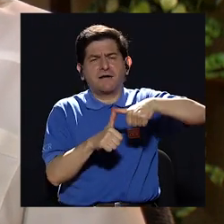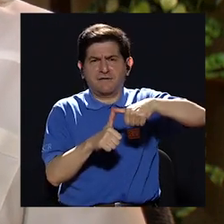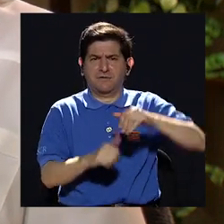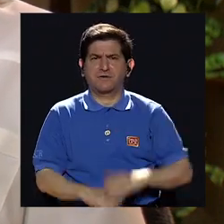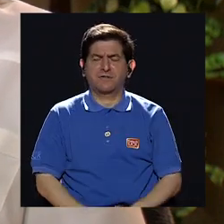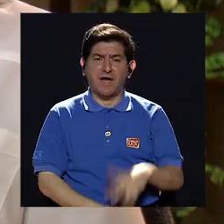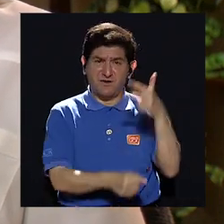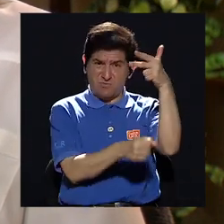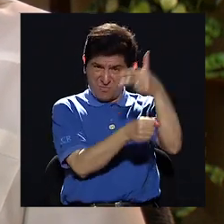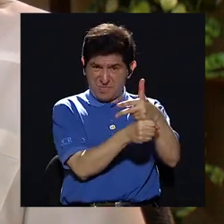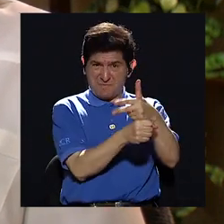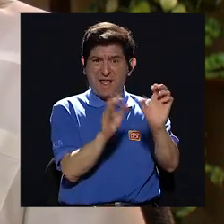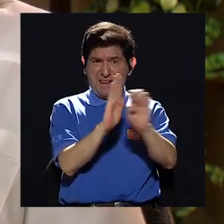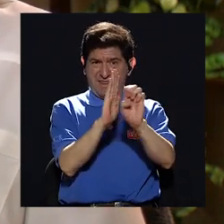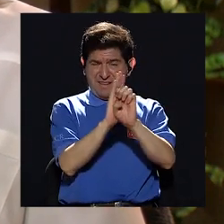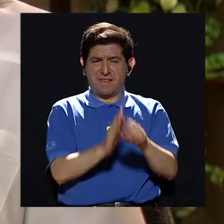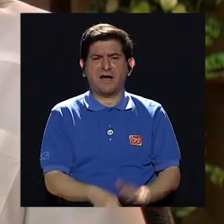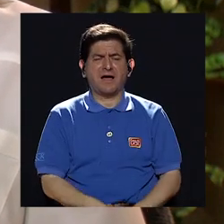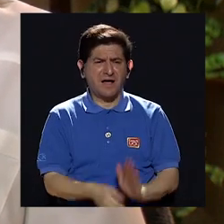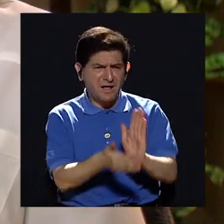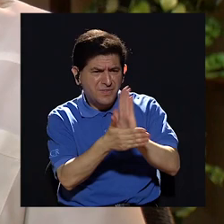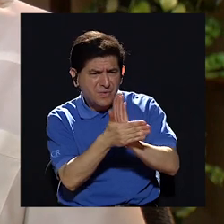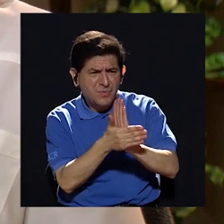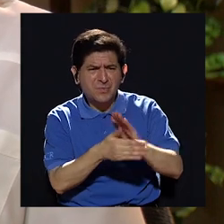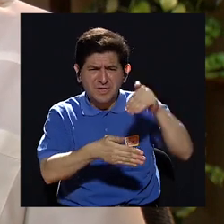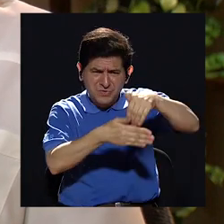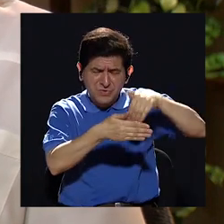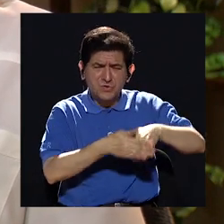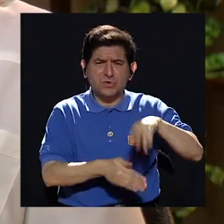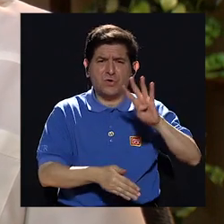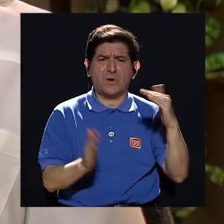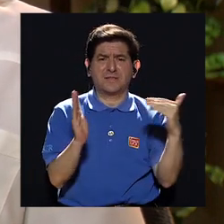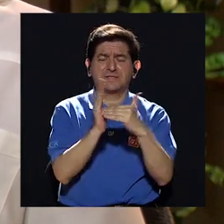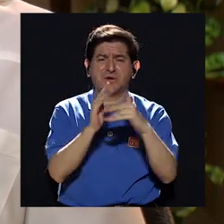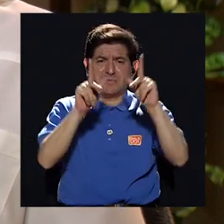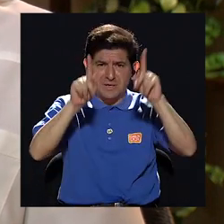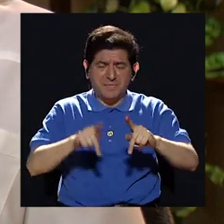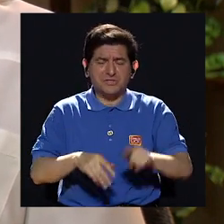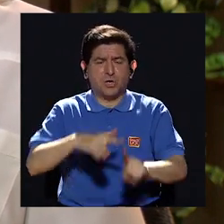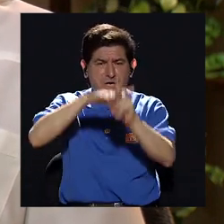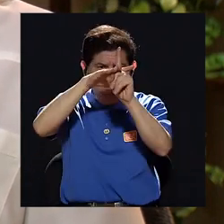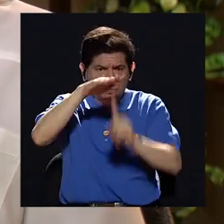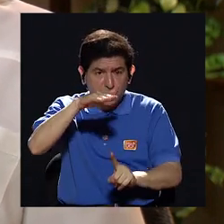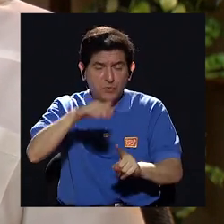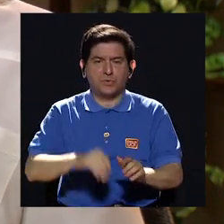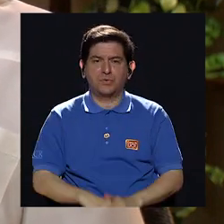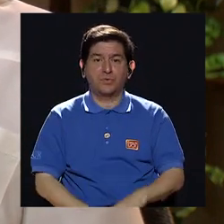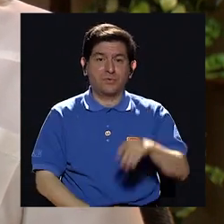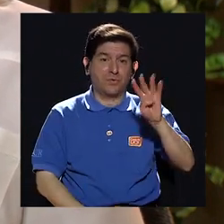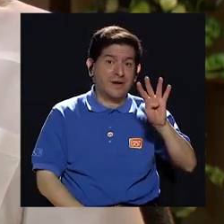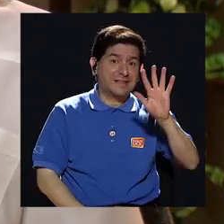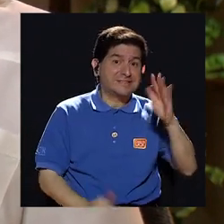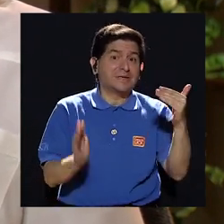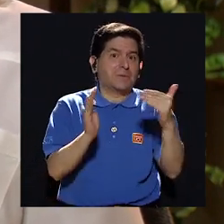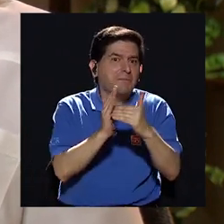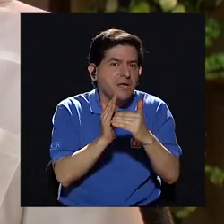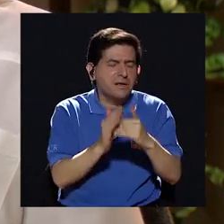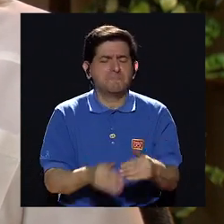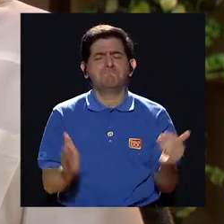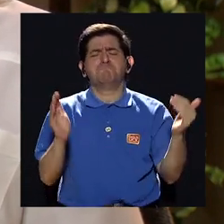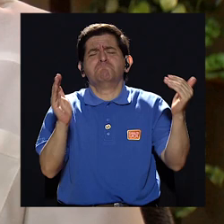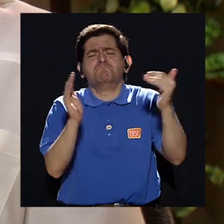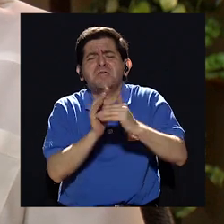en Guatemala, por ejemplo, se documentan cerca de 45 mil personas desaparecidas, miles de